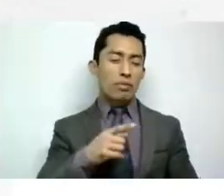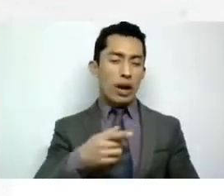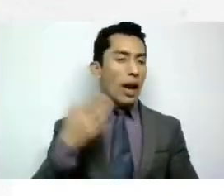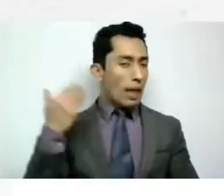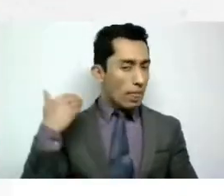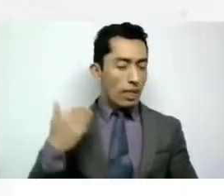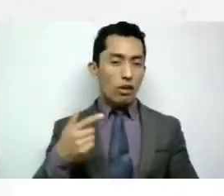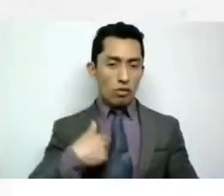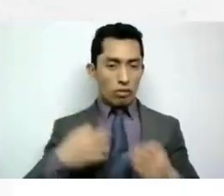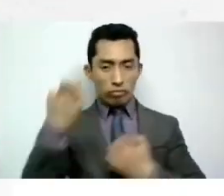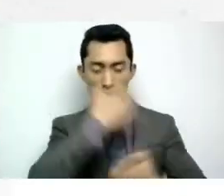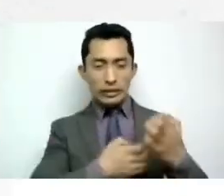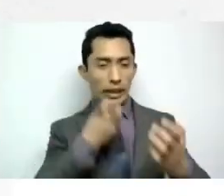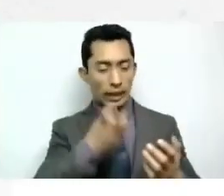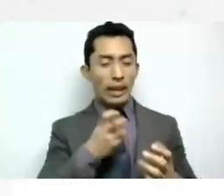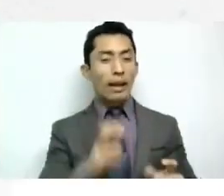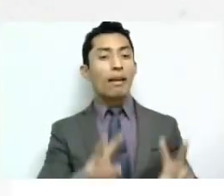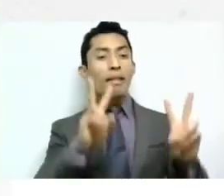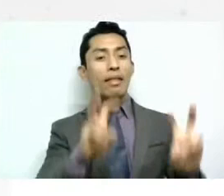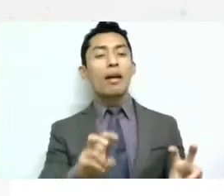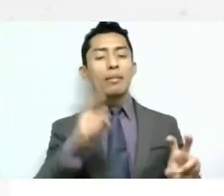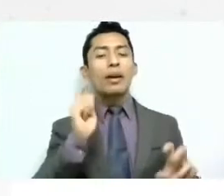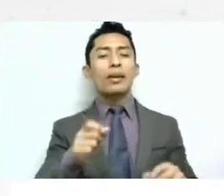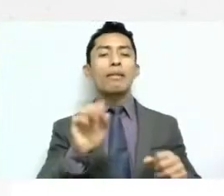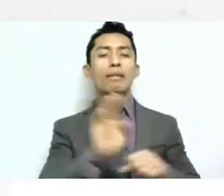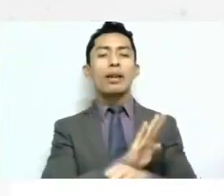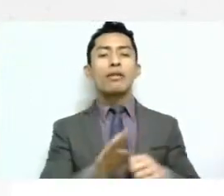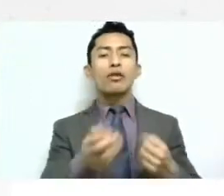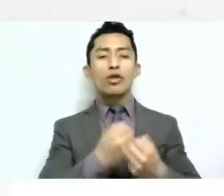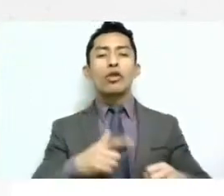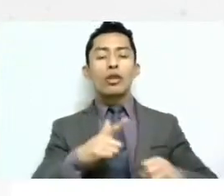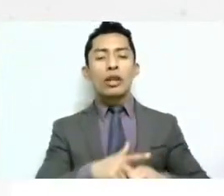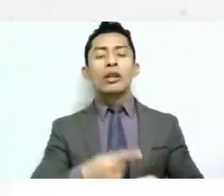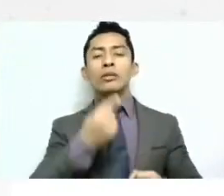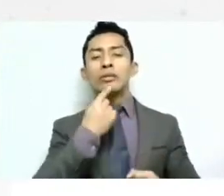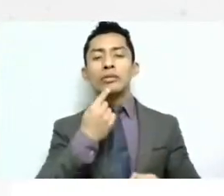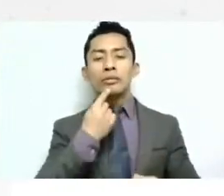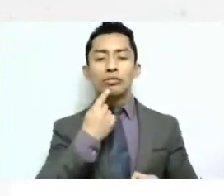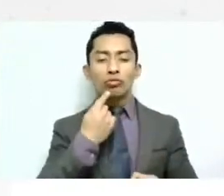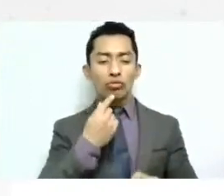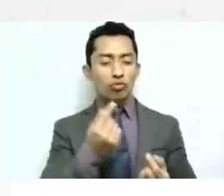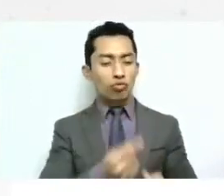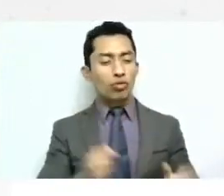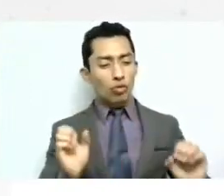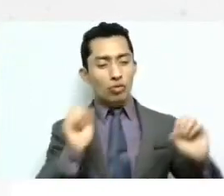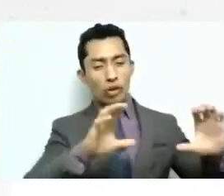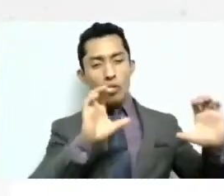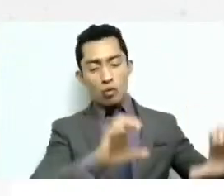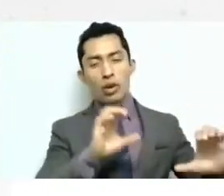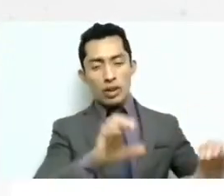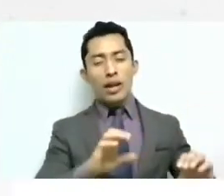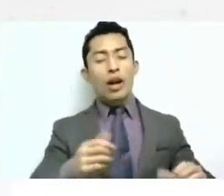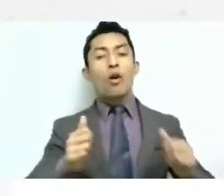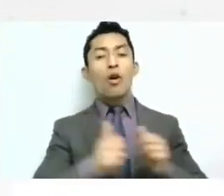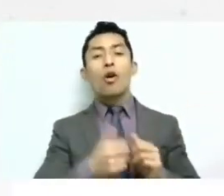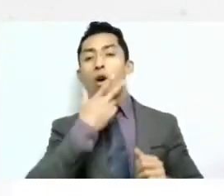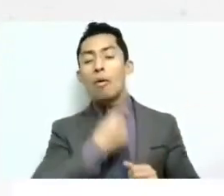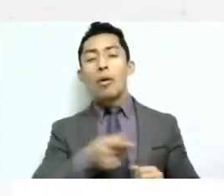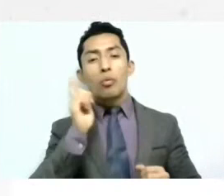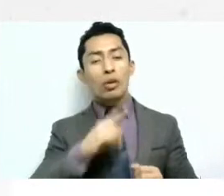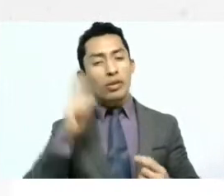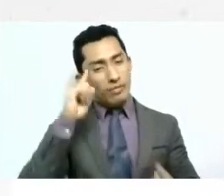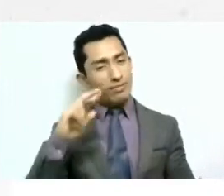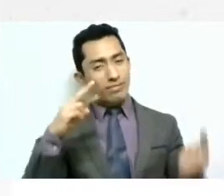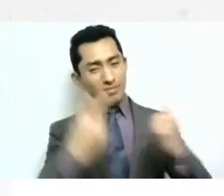analizar este tema de la seguridad social de guarderías con la perspectiva de género por eso se lo tengo que me tocó analizar